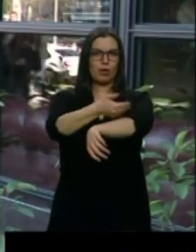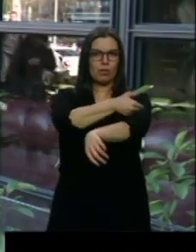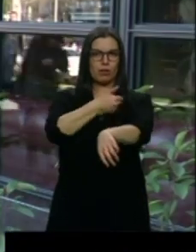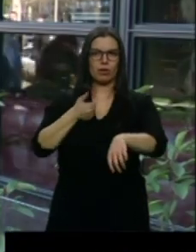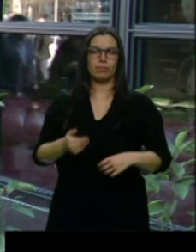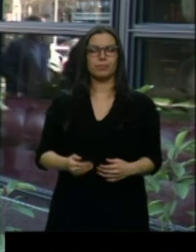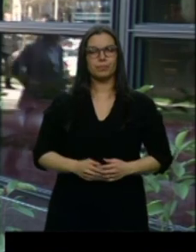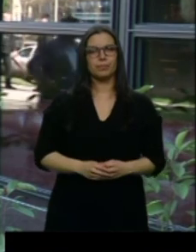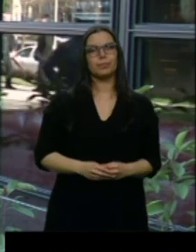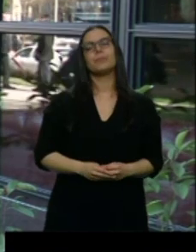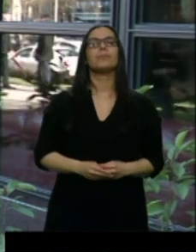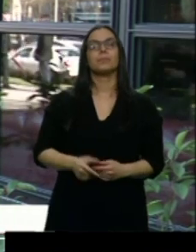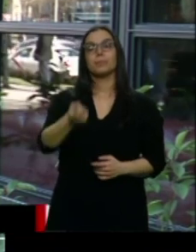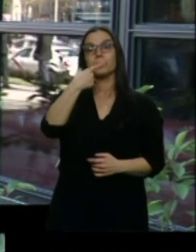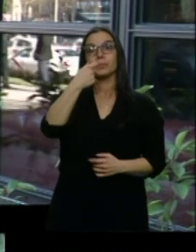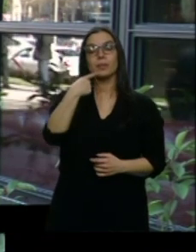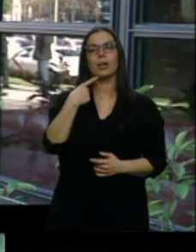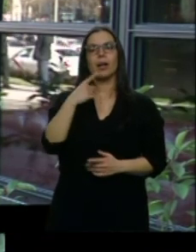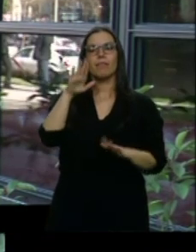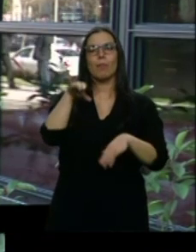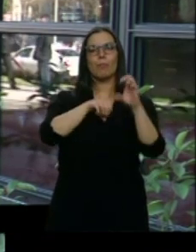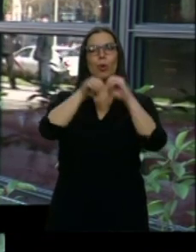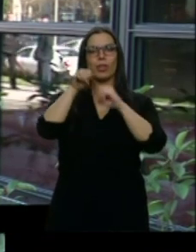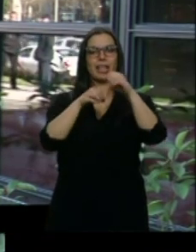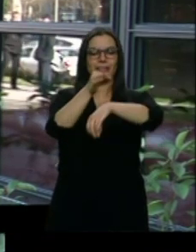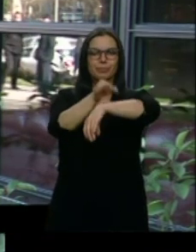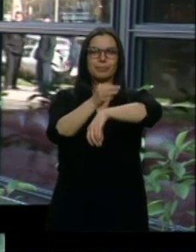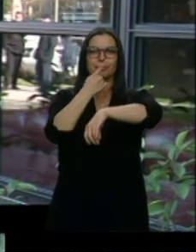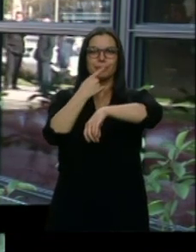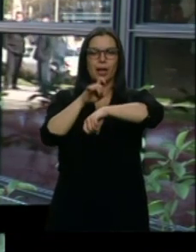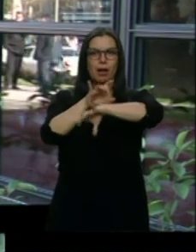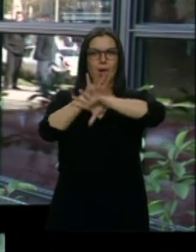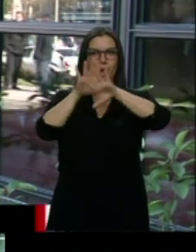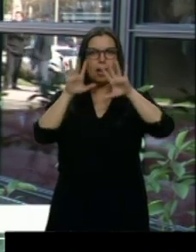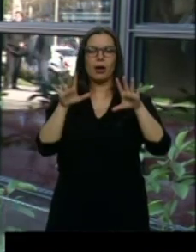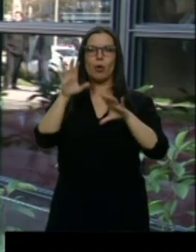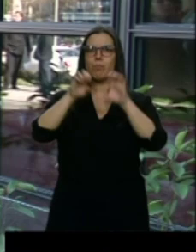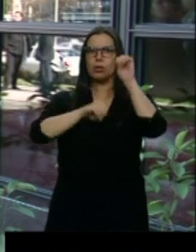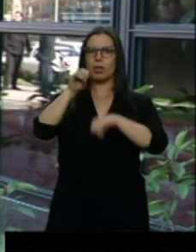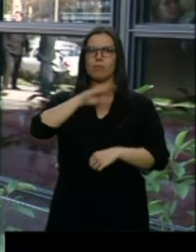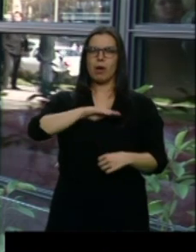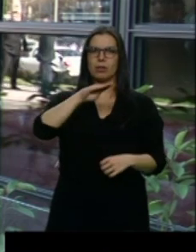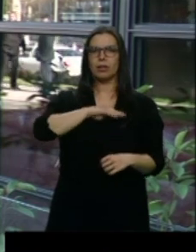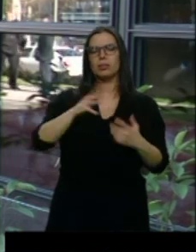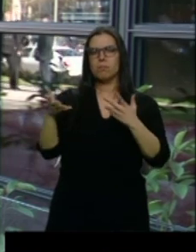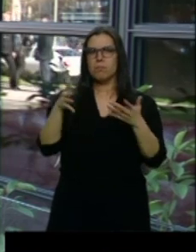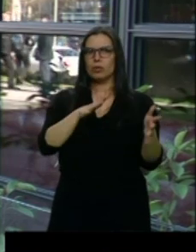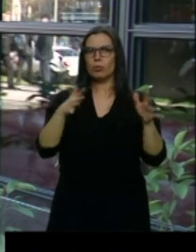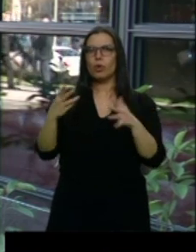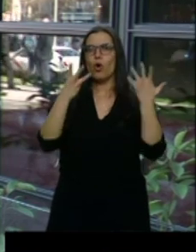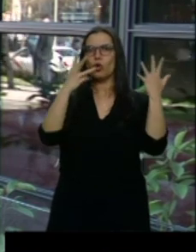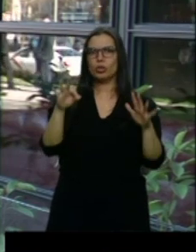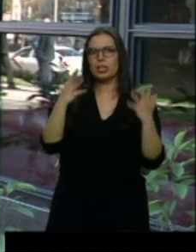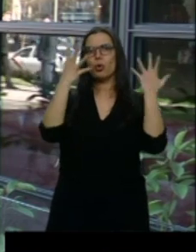Consigue unas tasas de aclaramiento de las placas de psoriasis muy altas, en torno al 80 al 90%